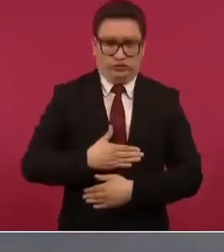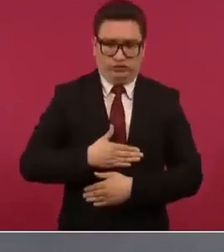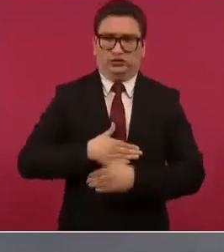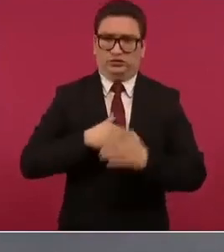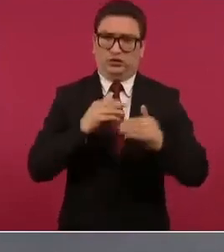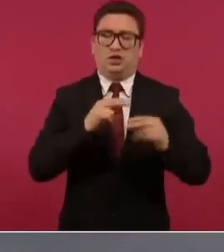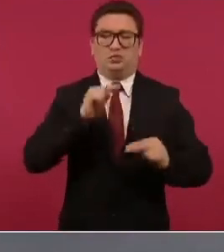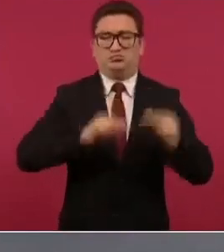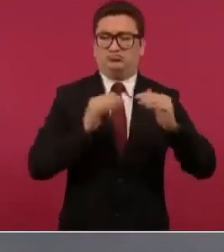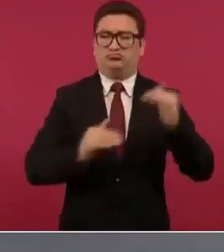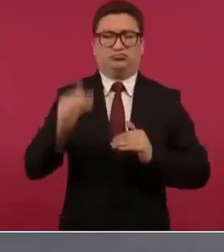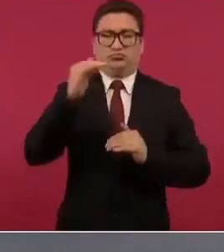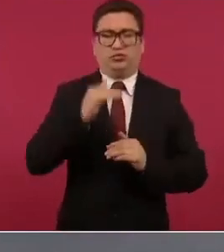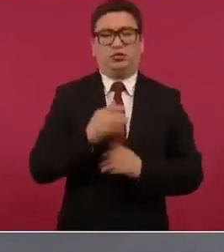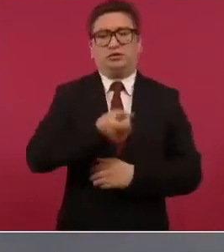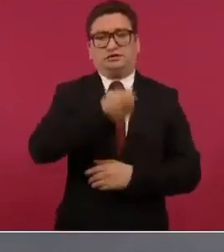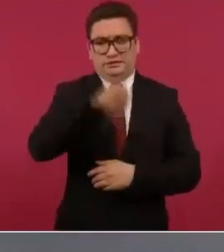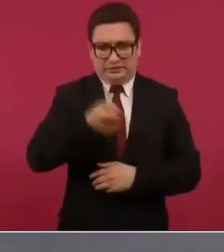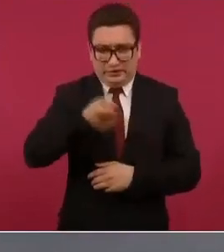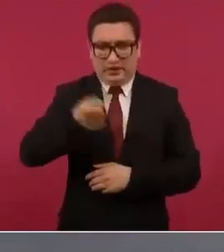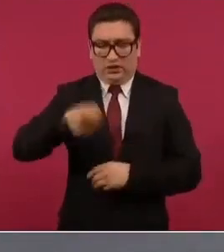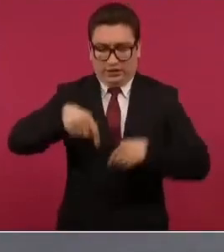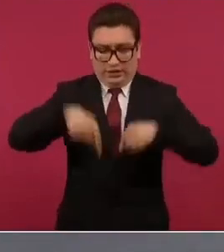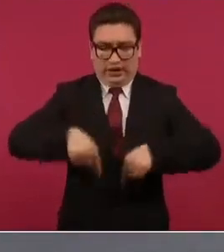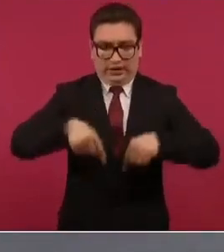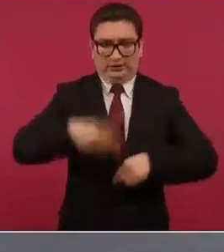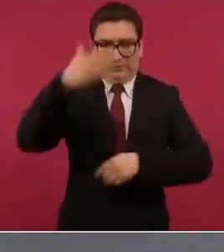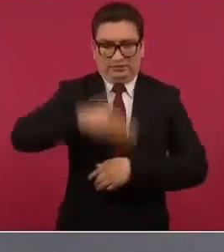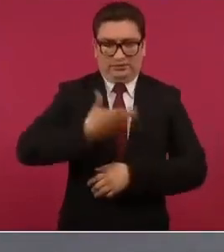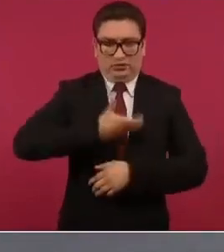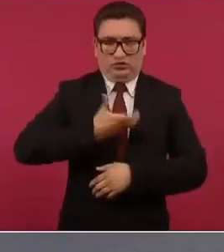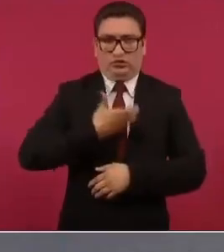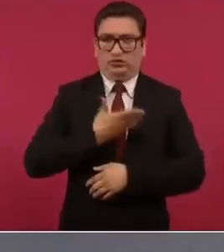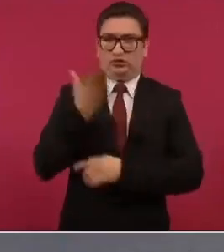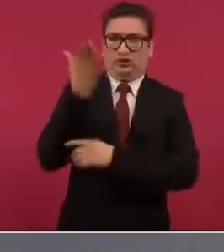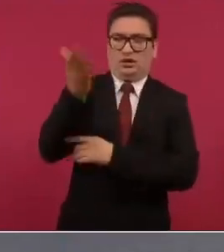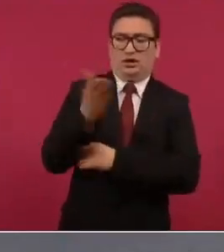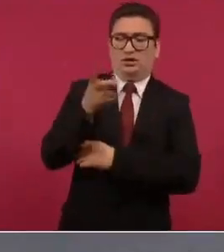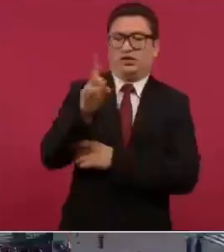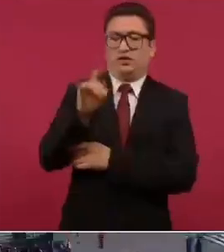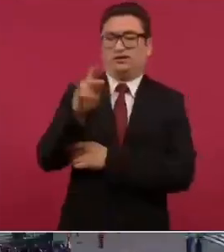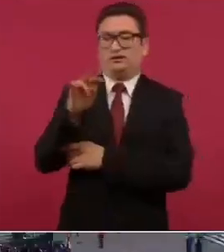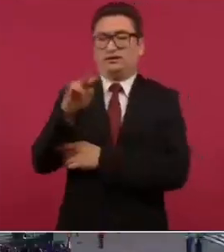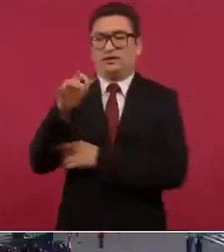soberanía un saludo desde el Zócalo a Lula de Silva